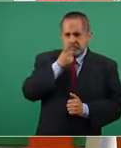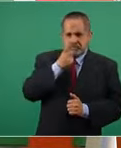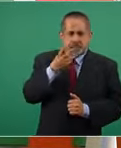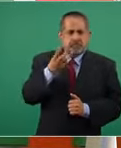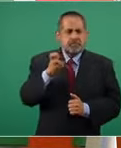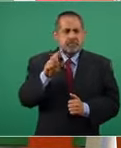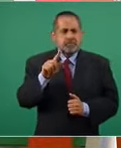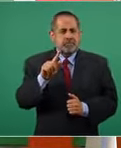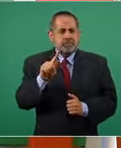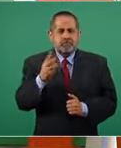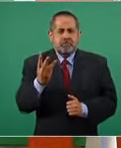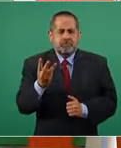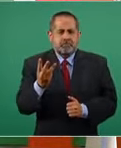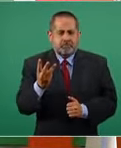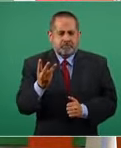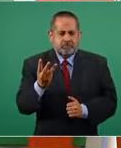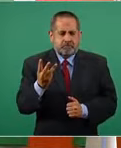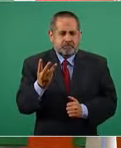373